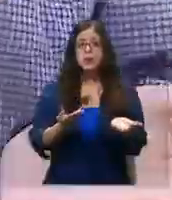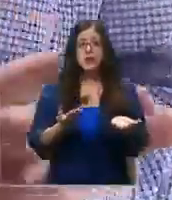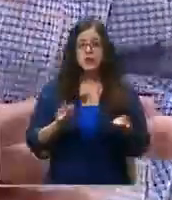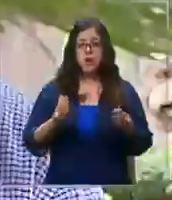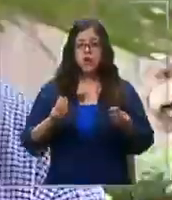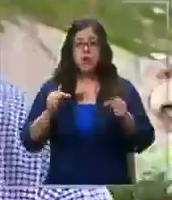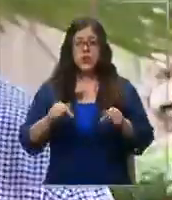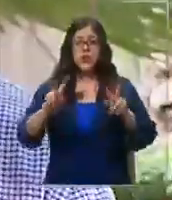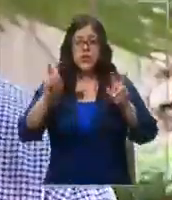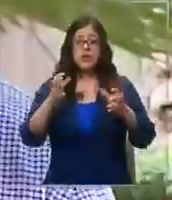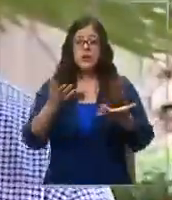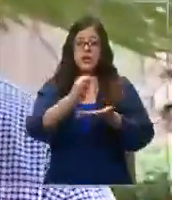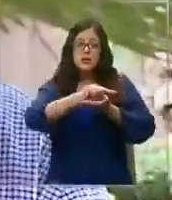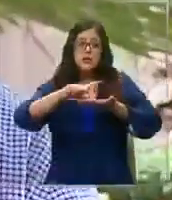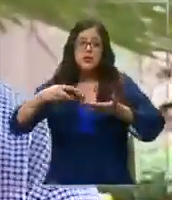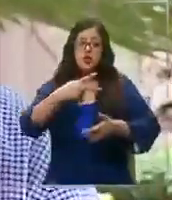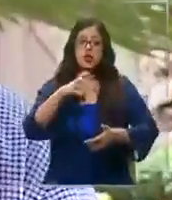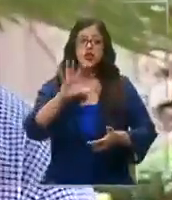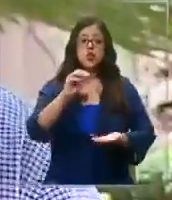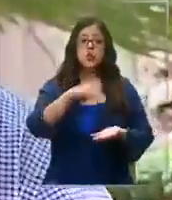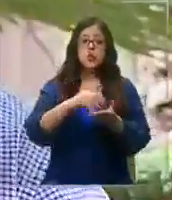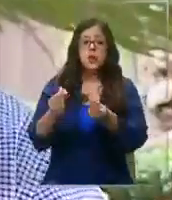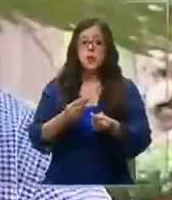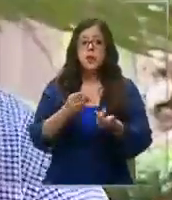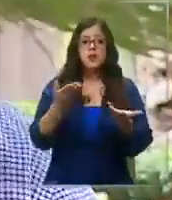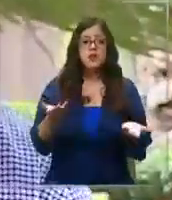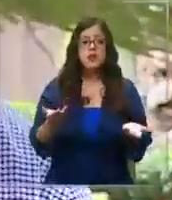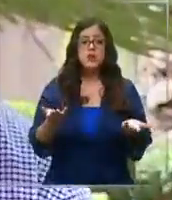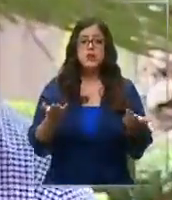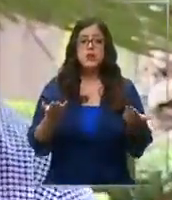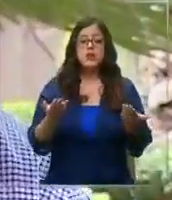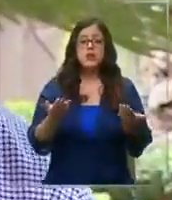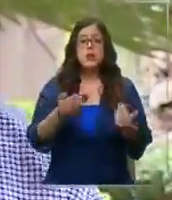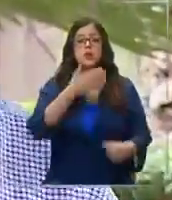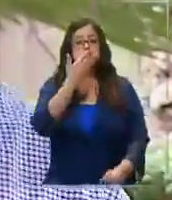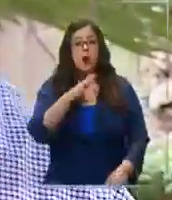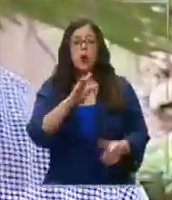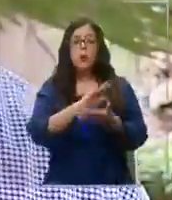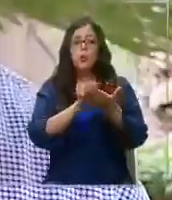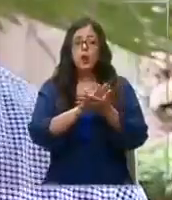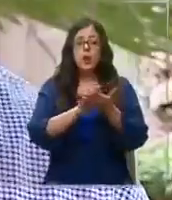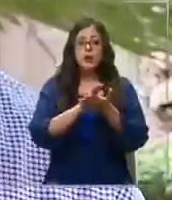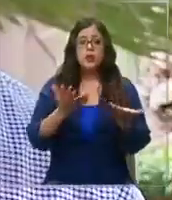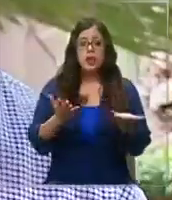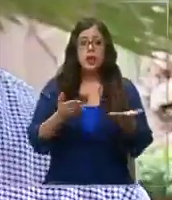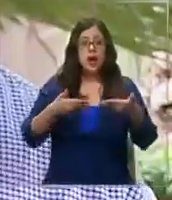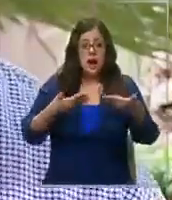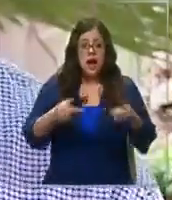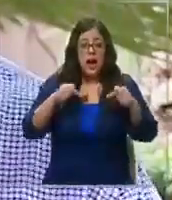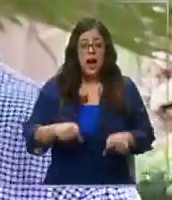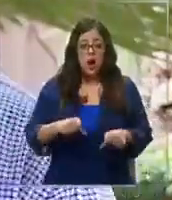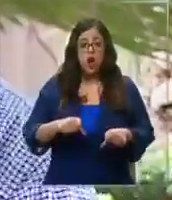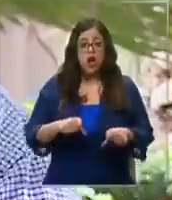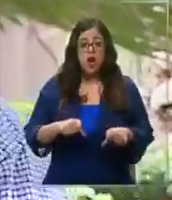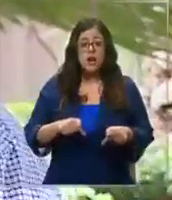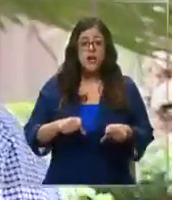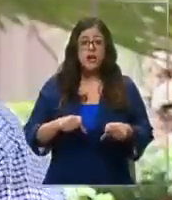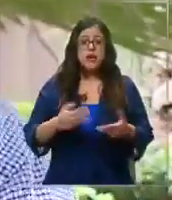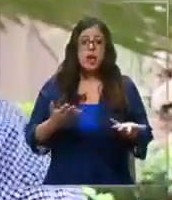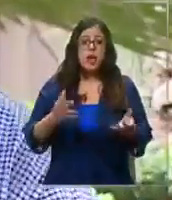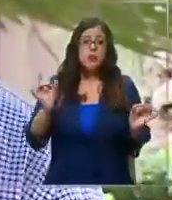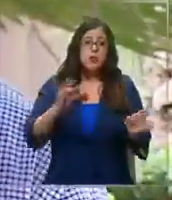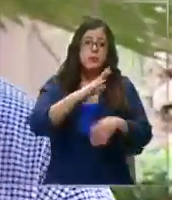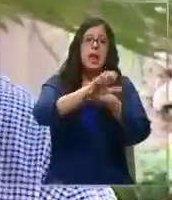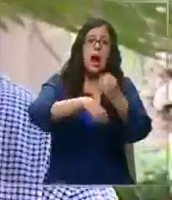Evidentemente, el alza de 250.000 pesos se va a sentir mucho más enriquecedora si llega a la actualidad hoy que en un par de años